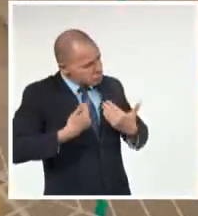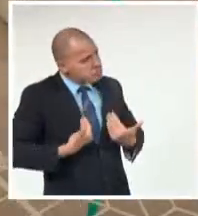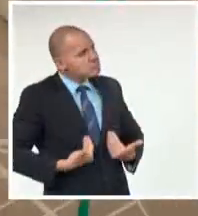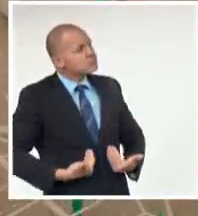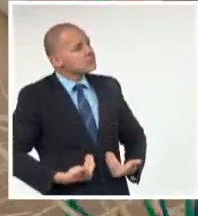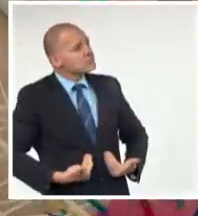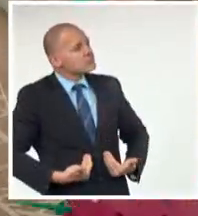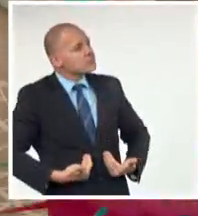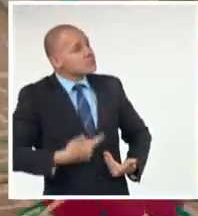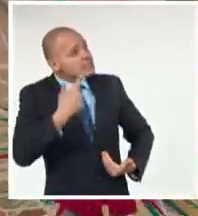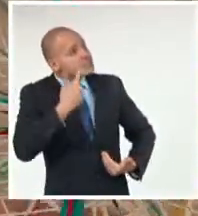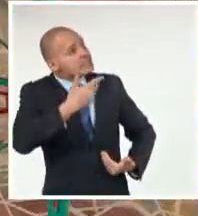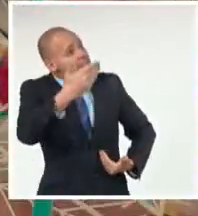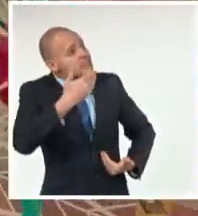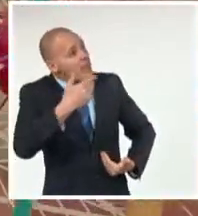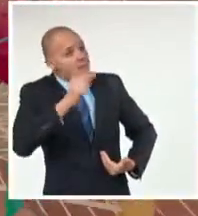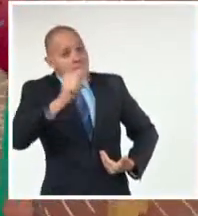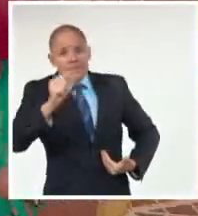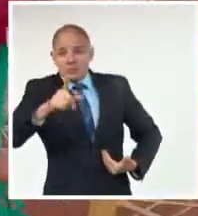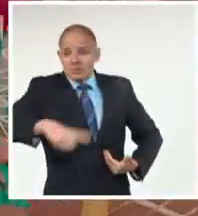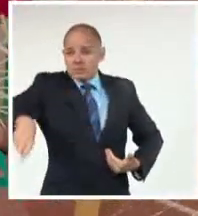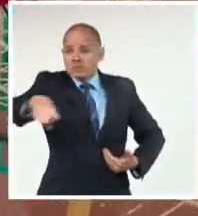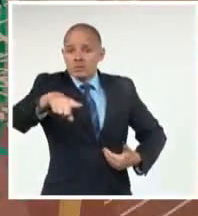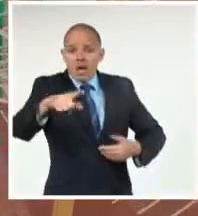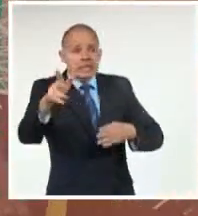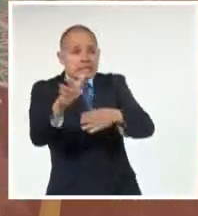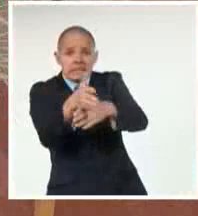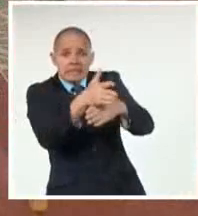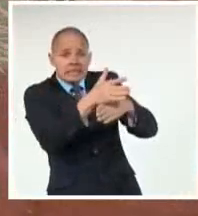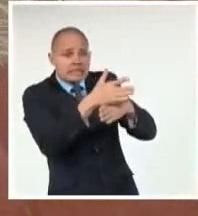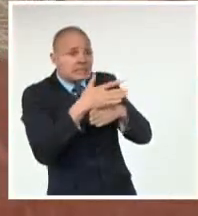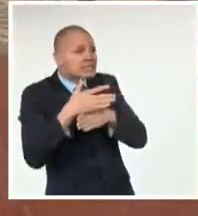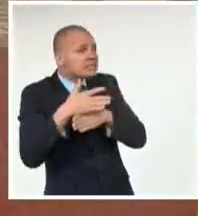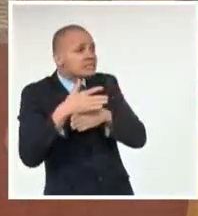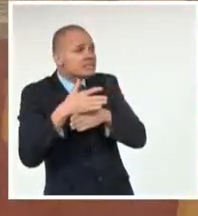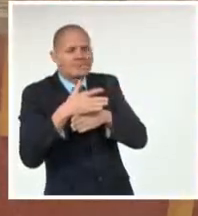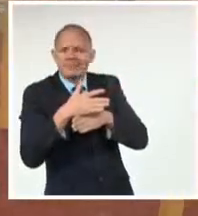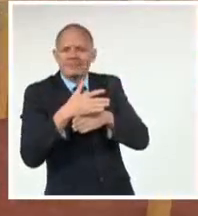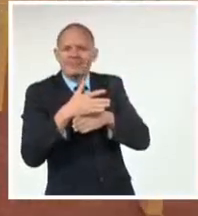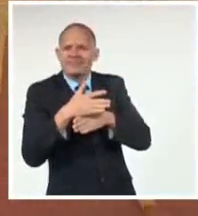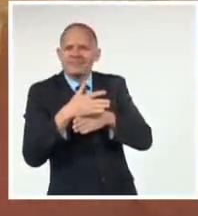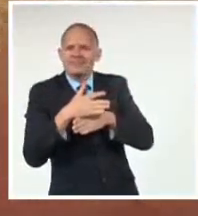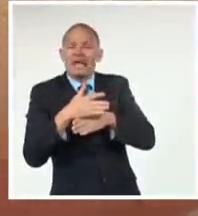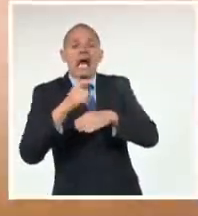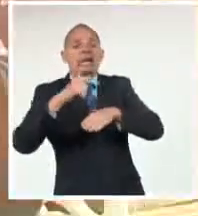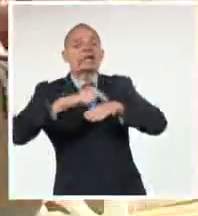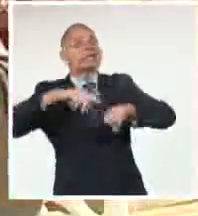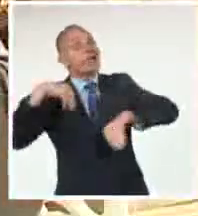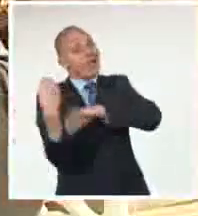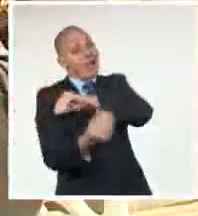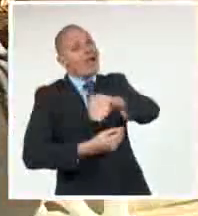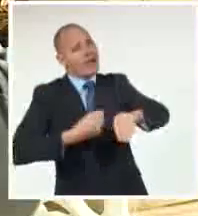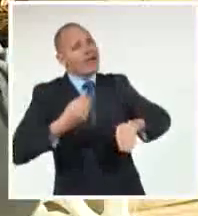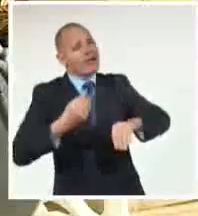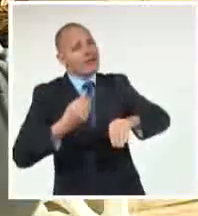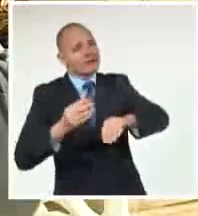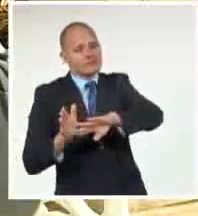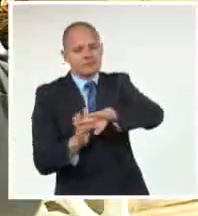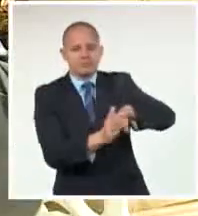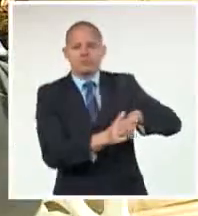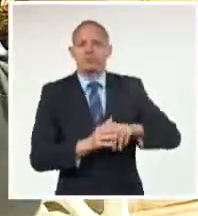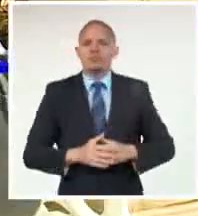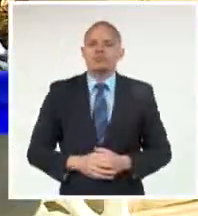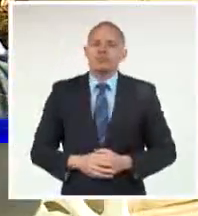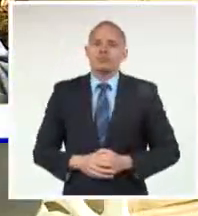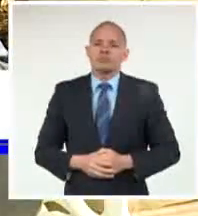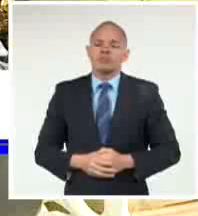Los que no son iguales Son los tiempos No hay artista No que pueda